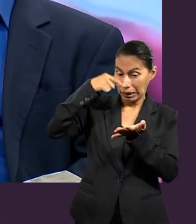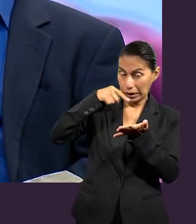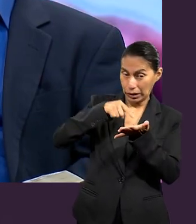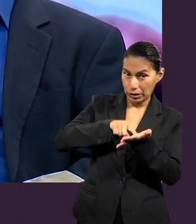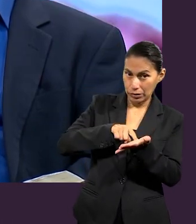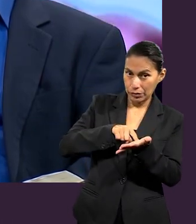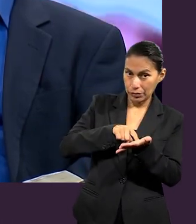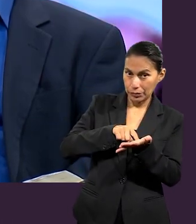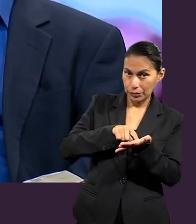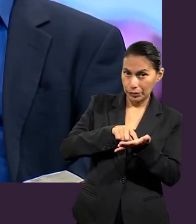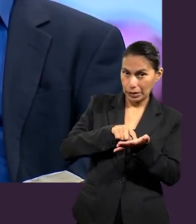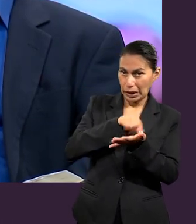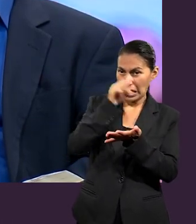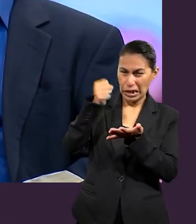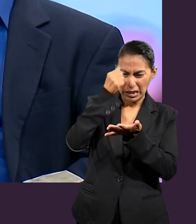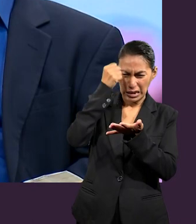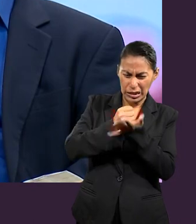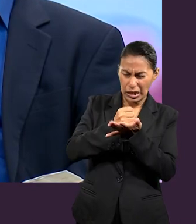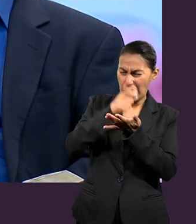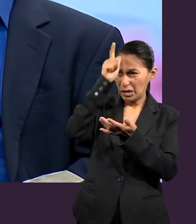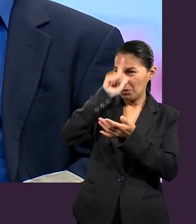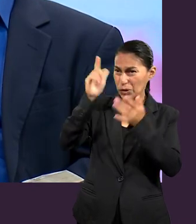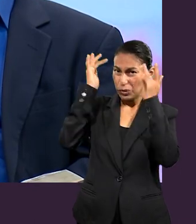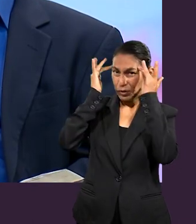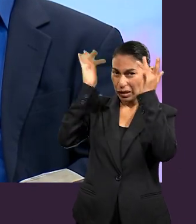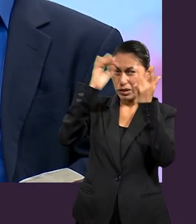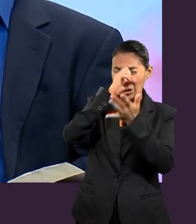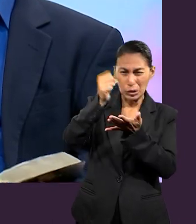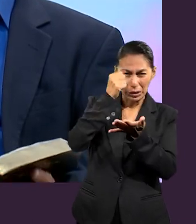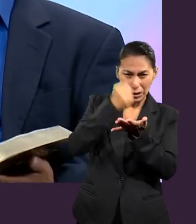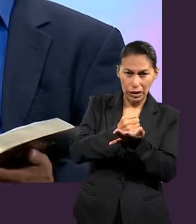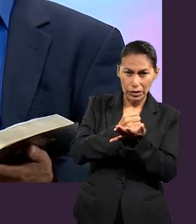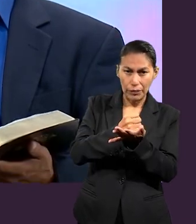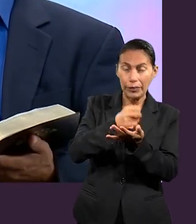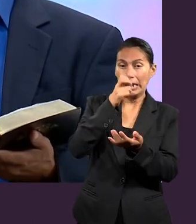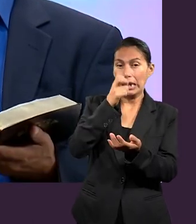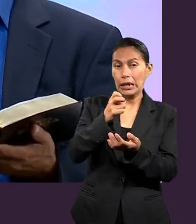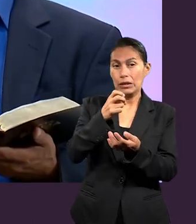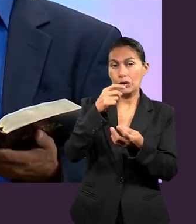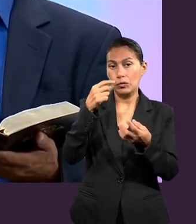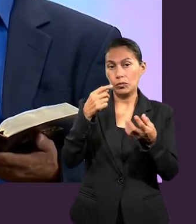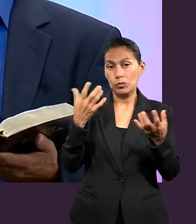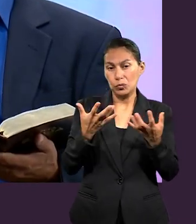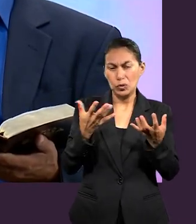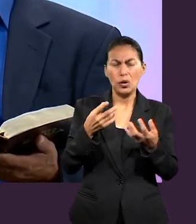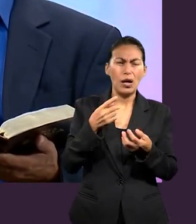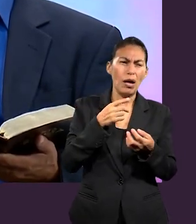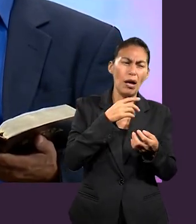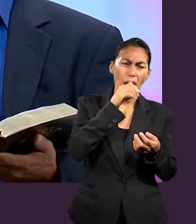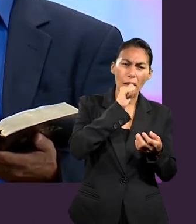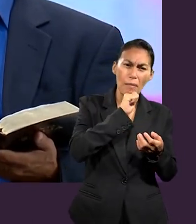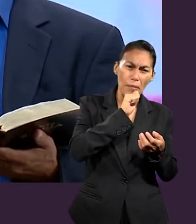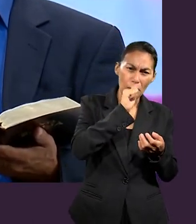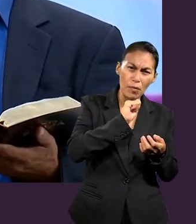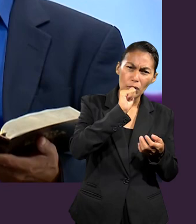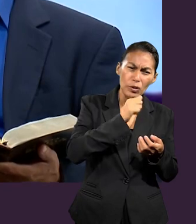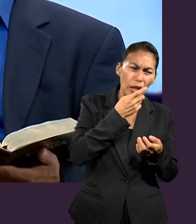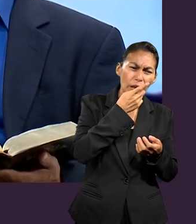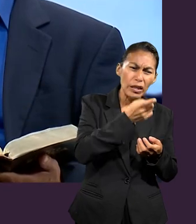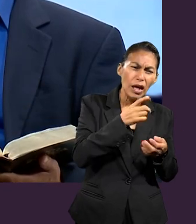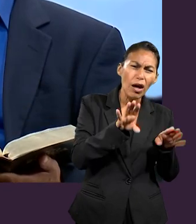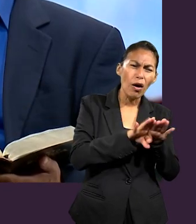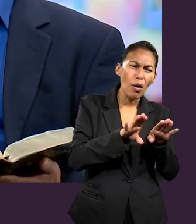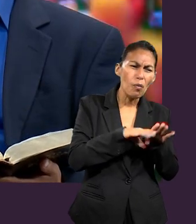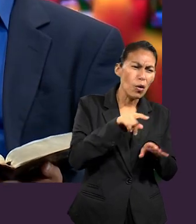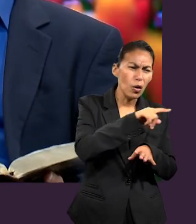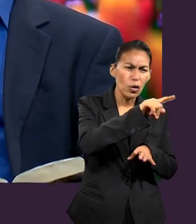su palabra, y haber sido sellados por el Espíritu Santo. Este es el proceso que el apóstol relata de cómo los